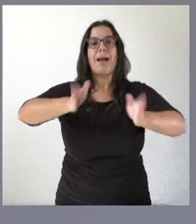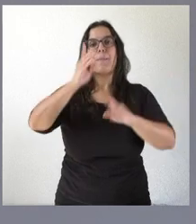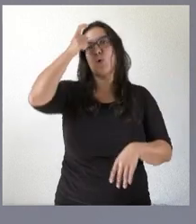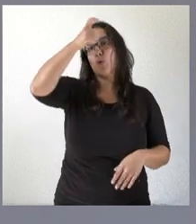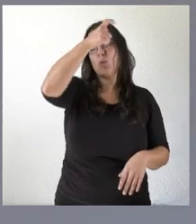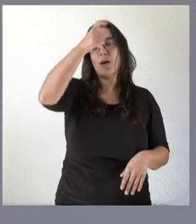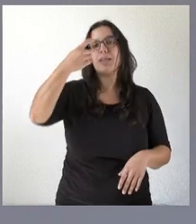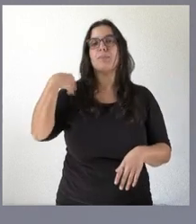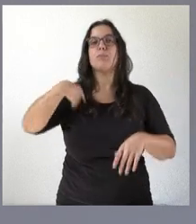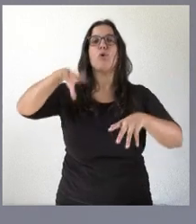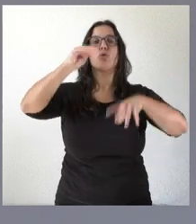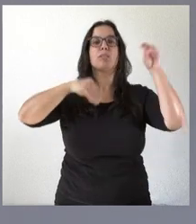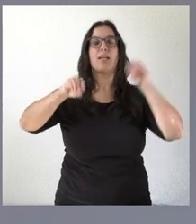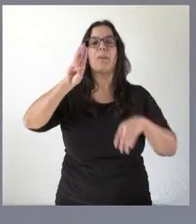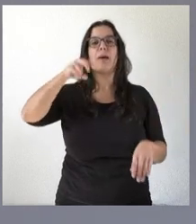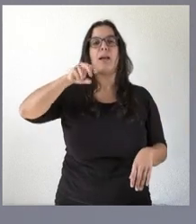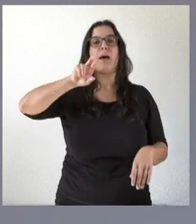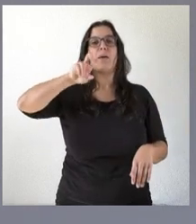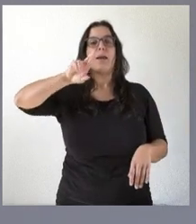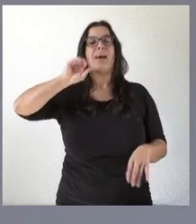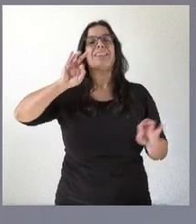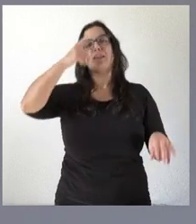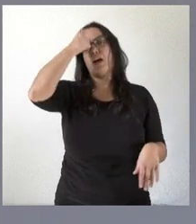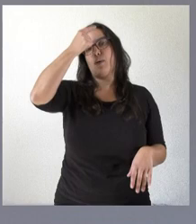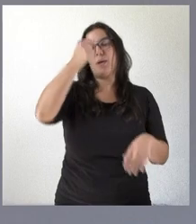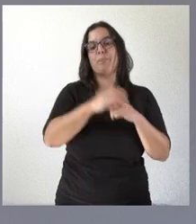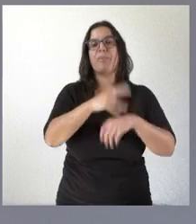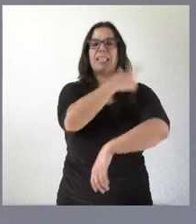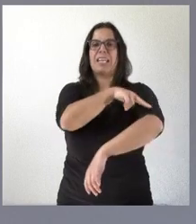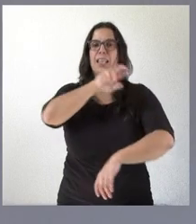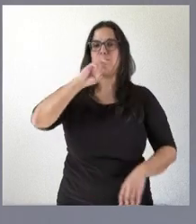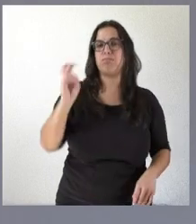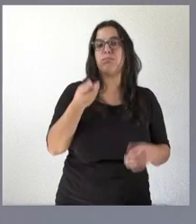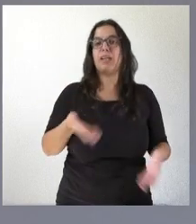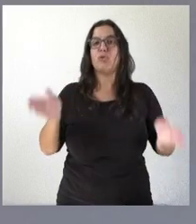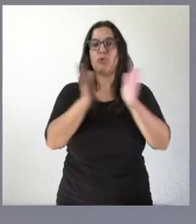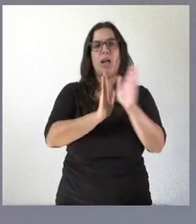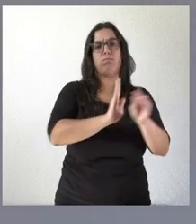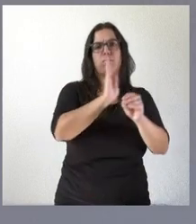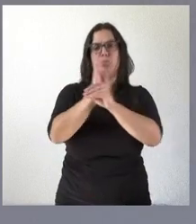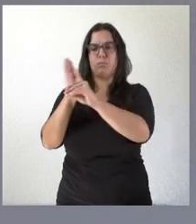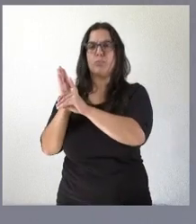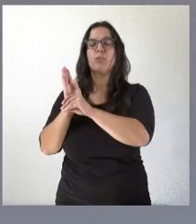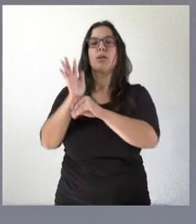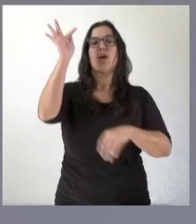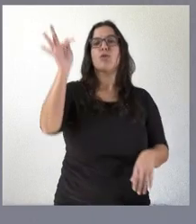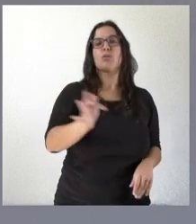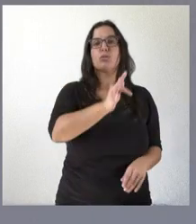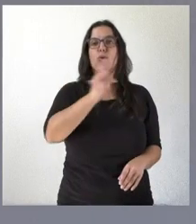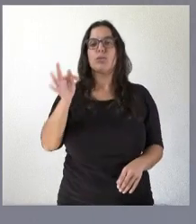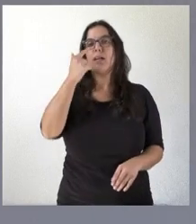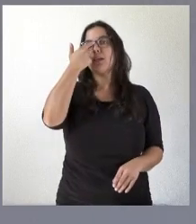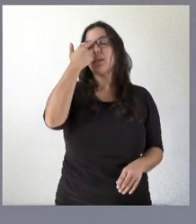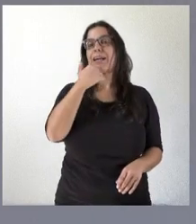Paramera en Ávila. Sanidad tiene diversas actuaciones. En total, las inversiones en el ámbito sanitario ascienden en este Consejo de Gobierno